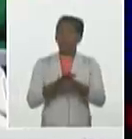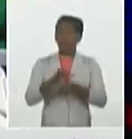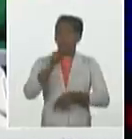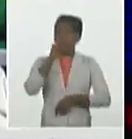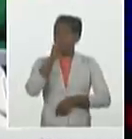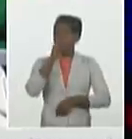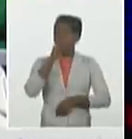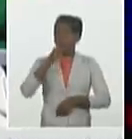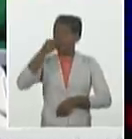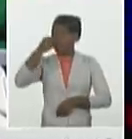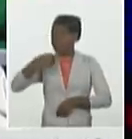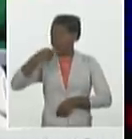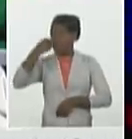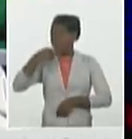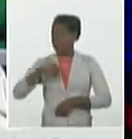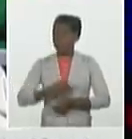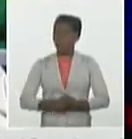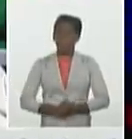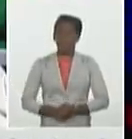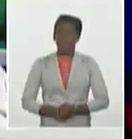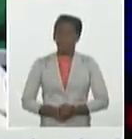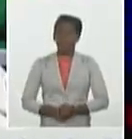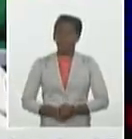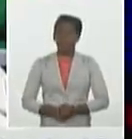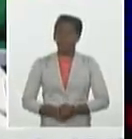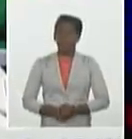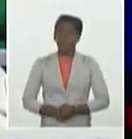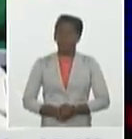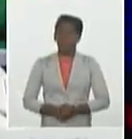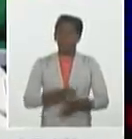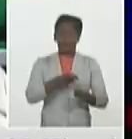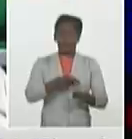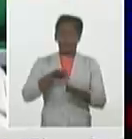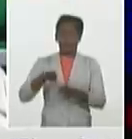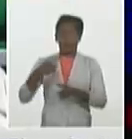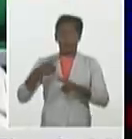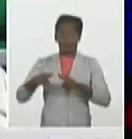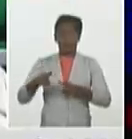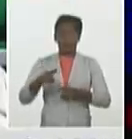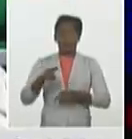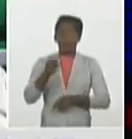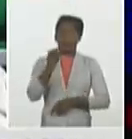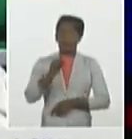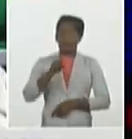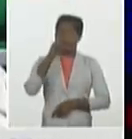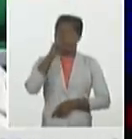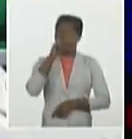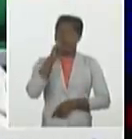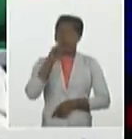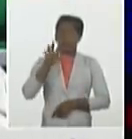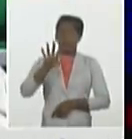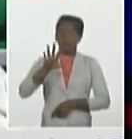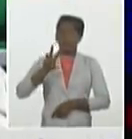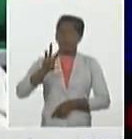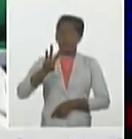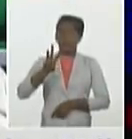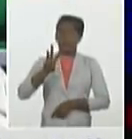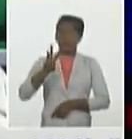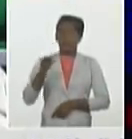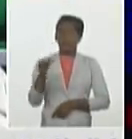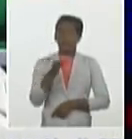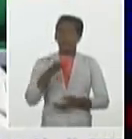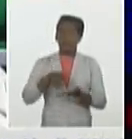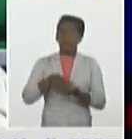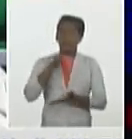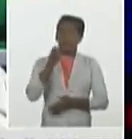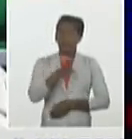Fallece un paciente, joven, 53 años de edad, plaza de la Revolución, municipio de